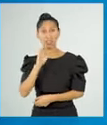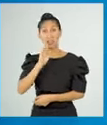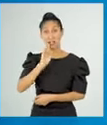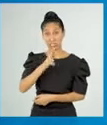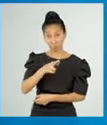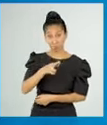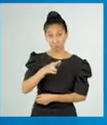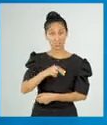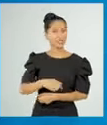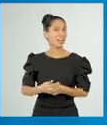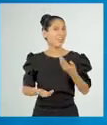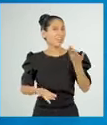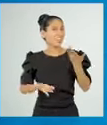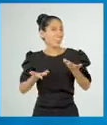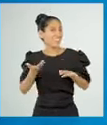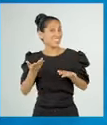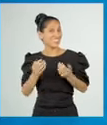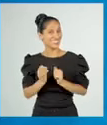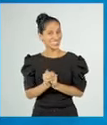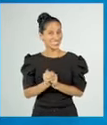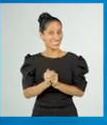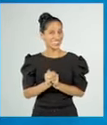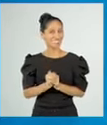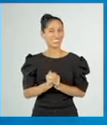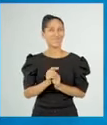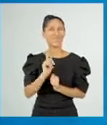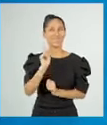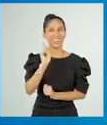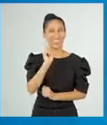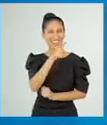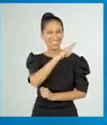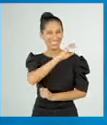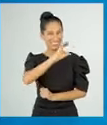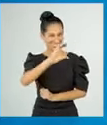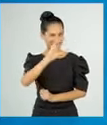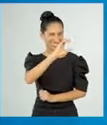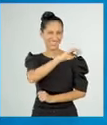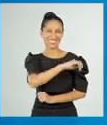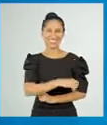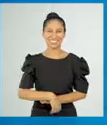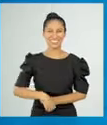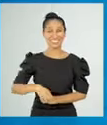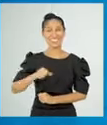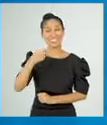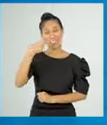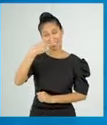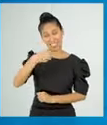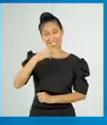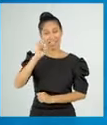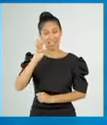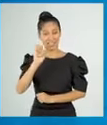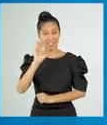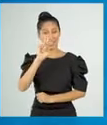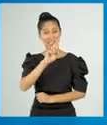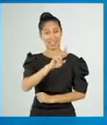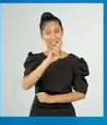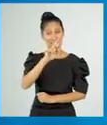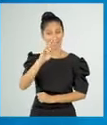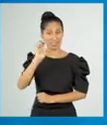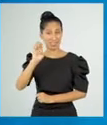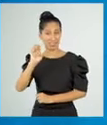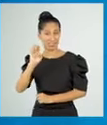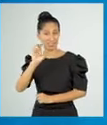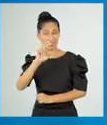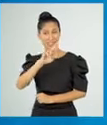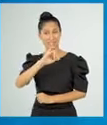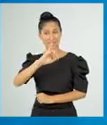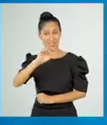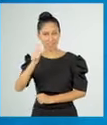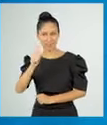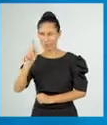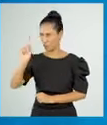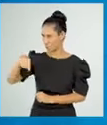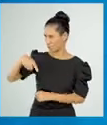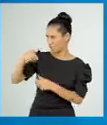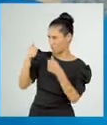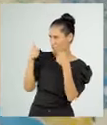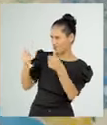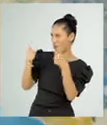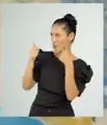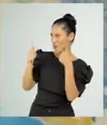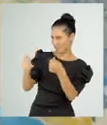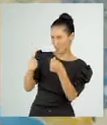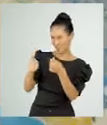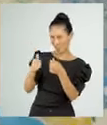la respuesta correcta es la alternativa C, herrería. ¡Excelente, Cori!